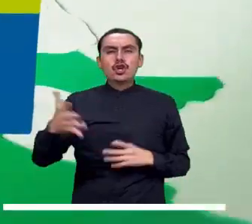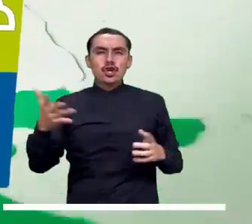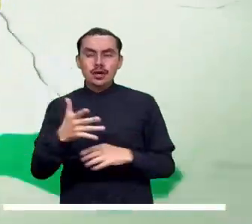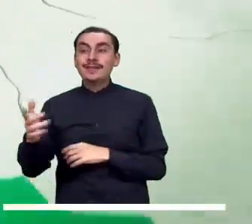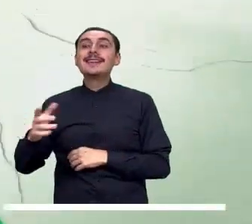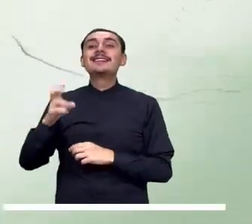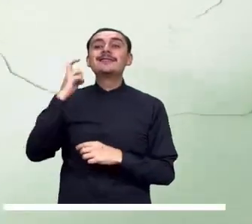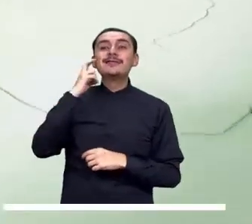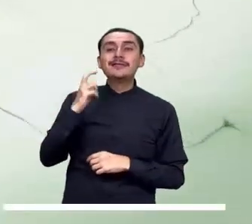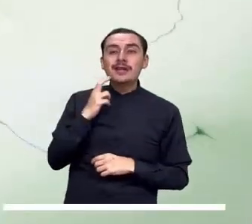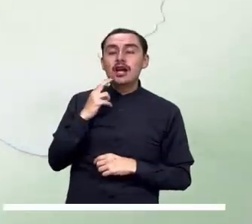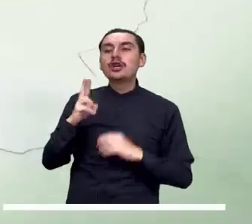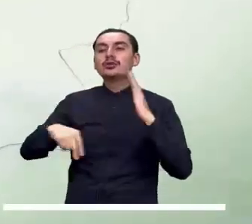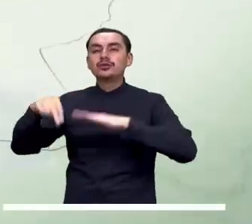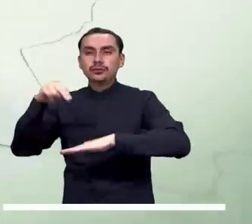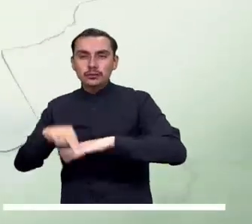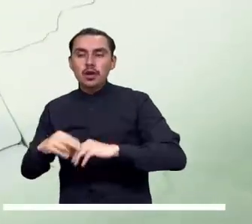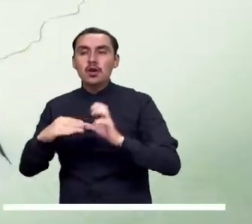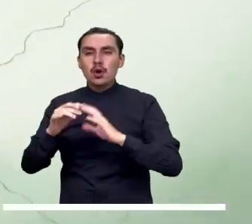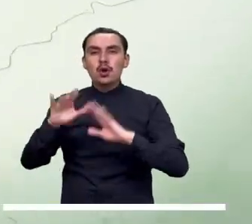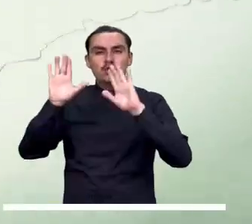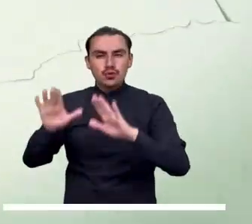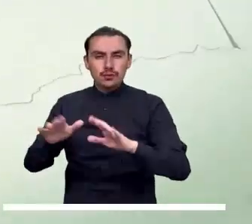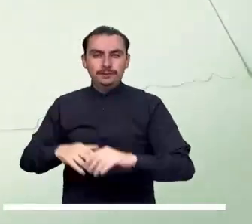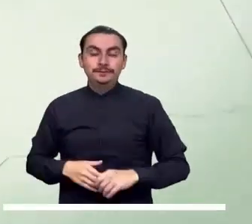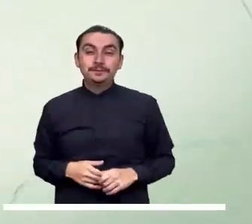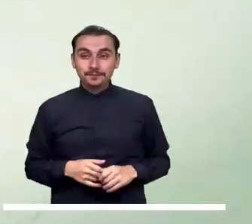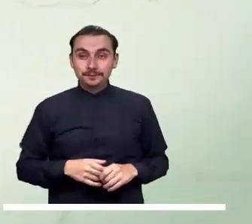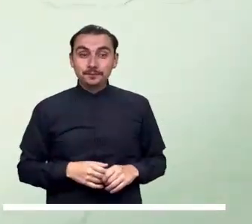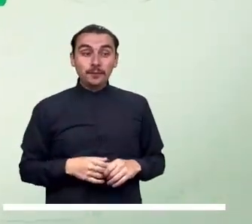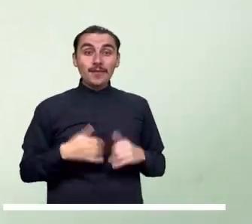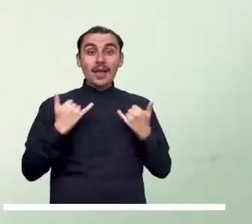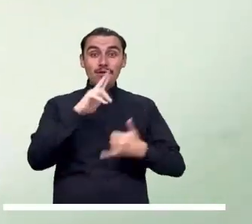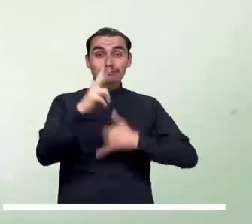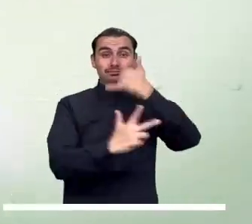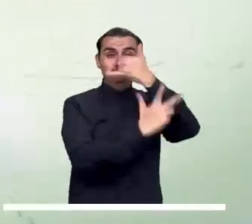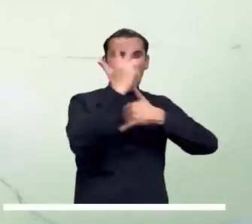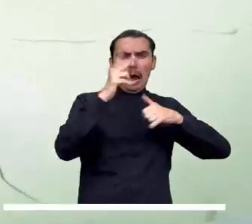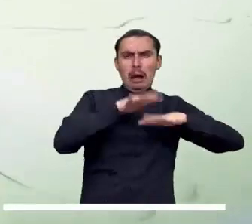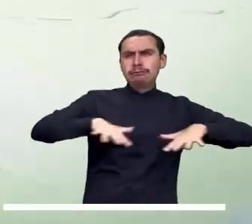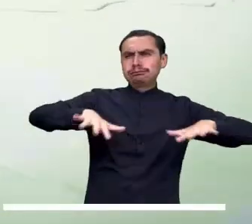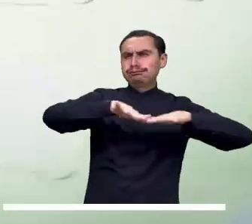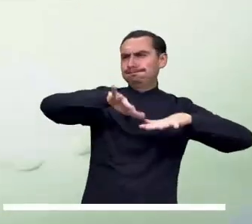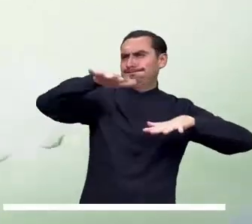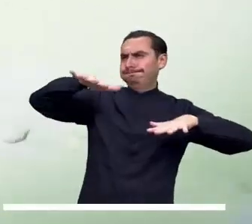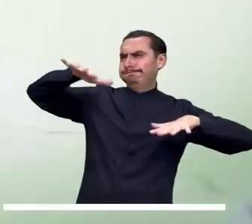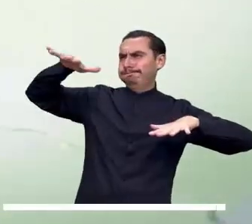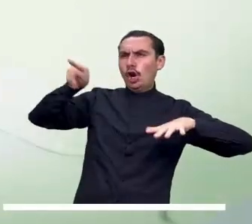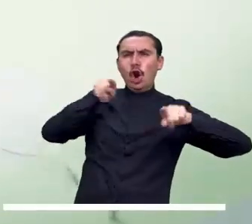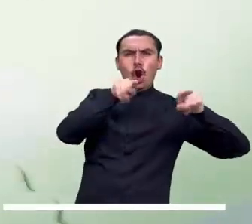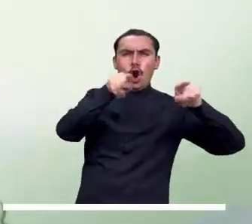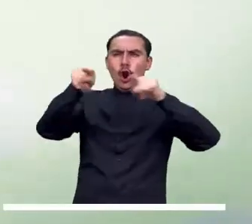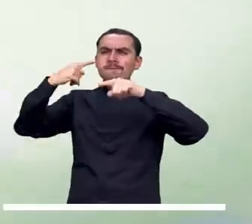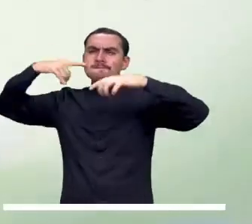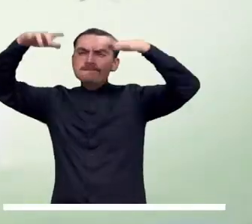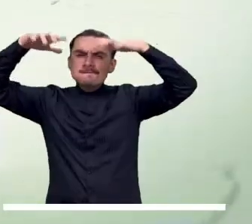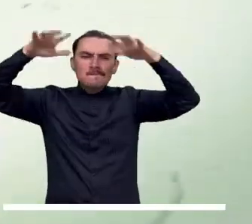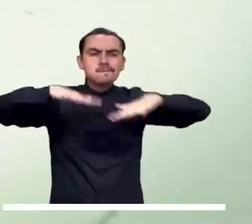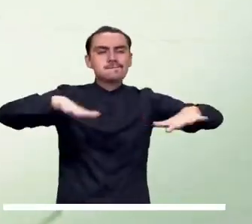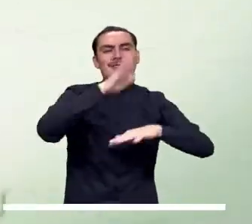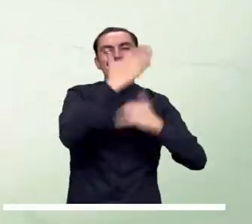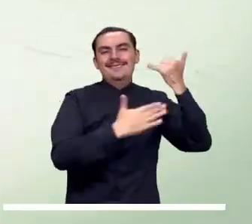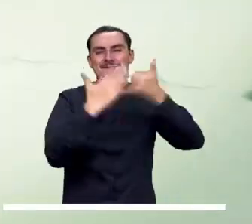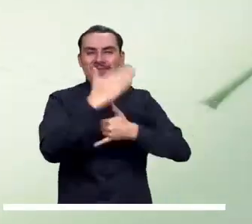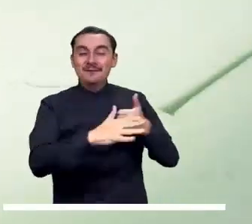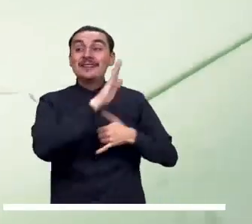occidente y centro de Valle del Cauca, Cauca y Nariño. Las aguas más voluminosas de los Andes caerían sobre el occidente